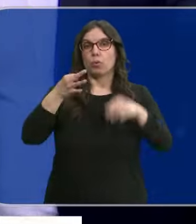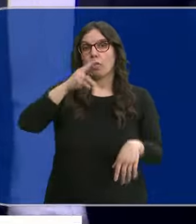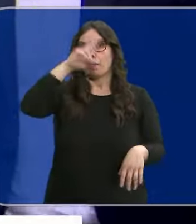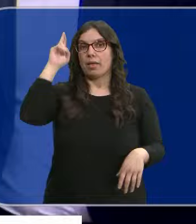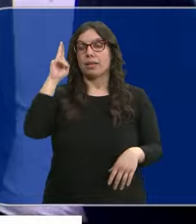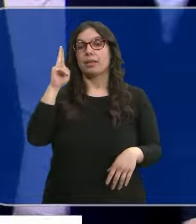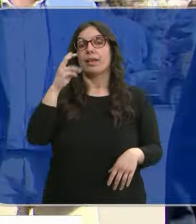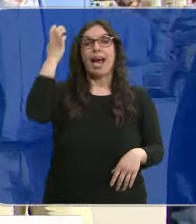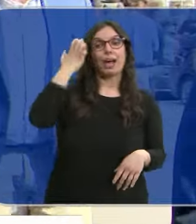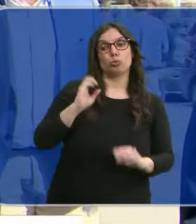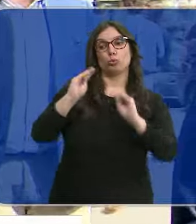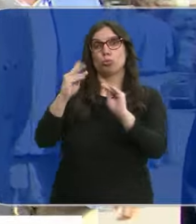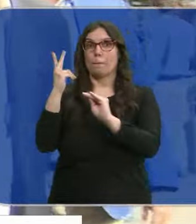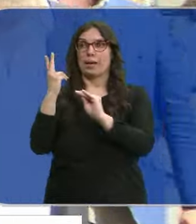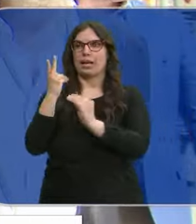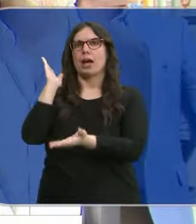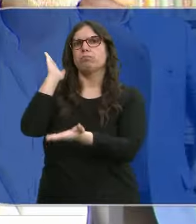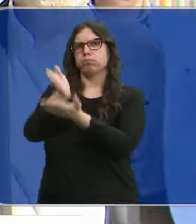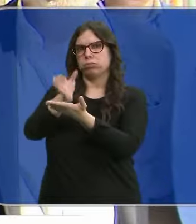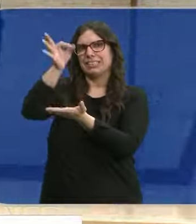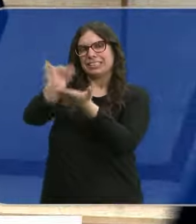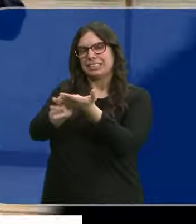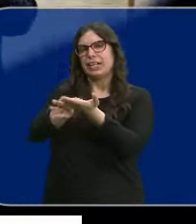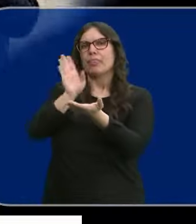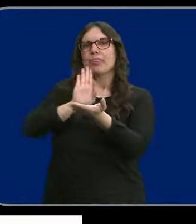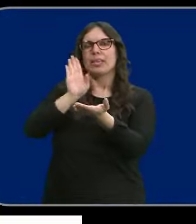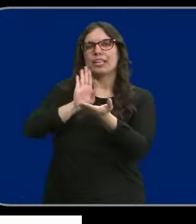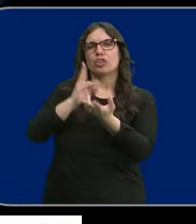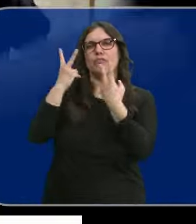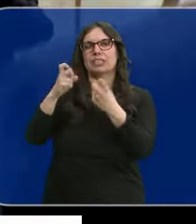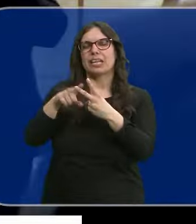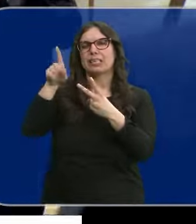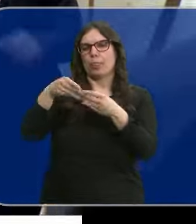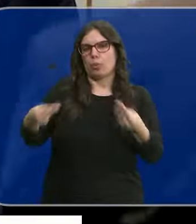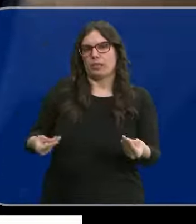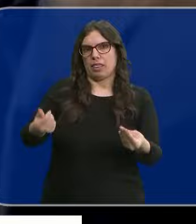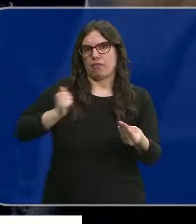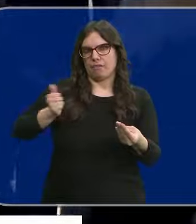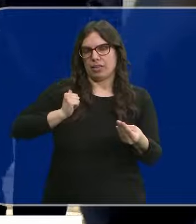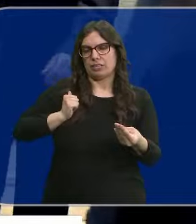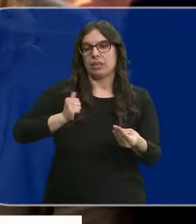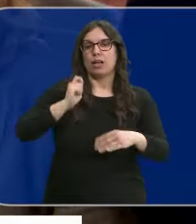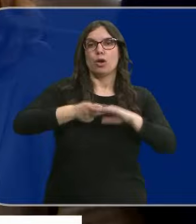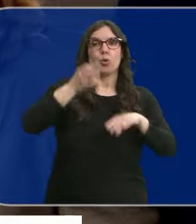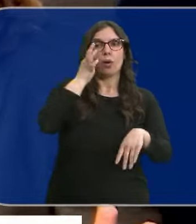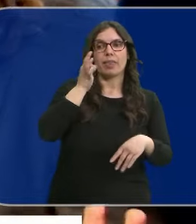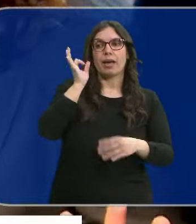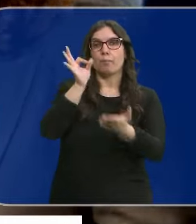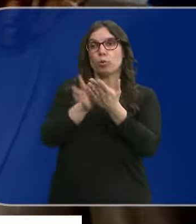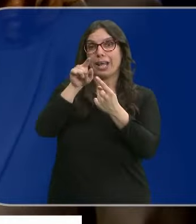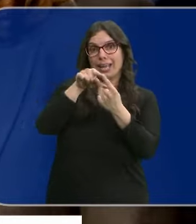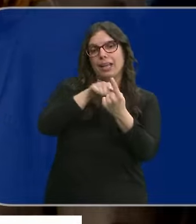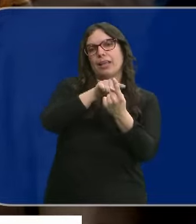ha imputado a la pareja de Isabel Díaz Ayuso por un presunto delito fiscal y por falsedad documental. La magistrada le imputa a él y a otras cuatro